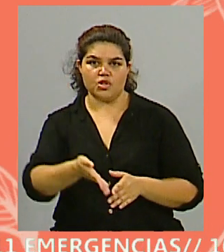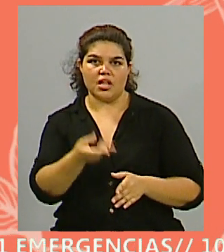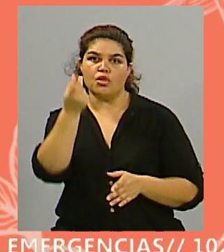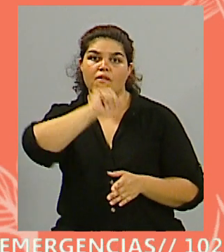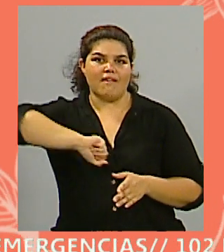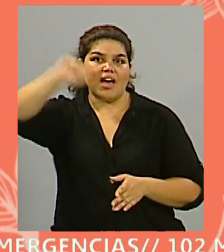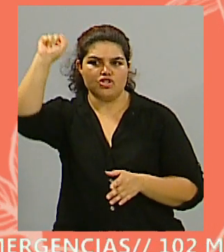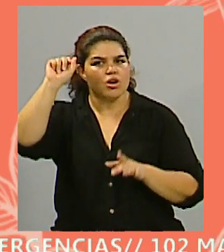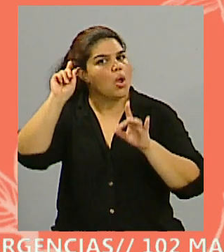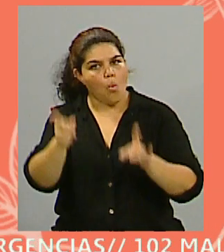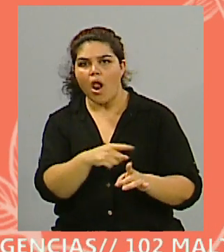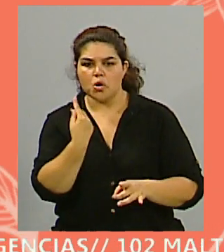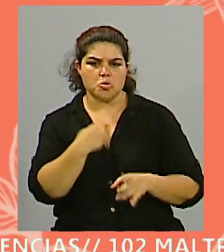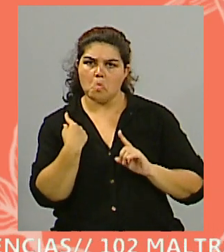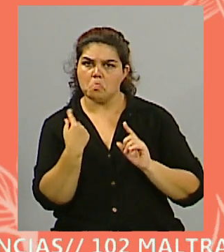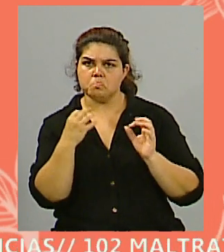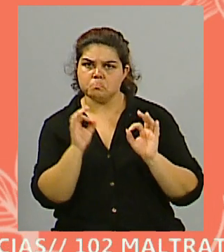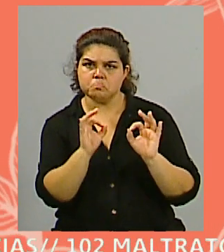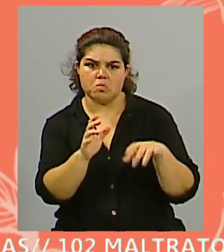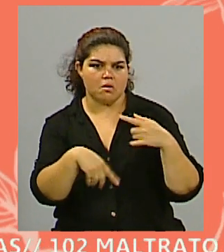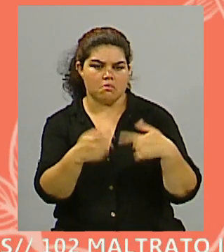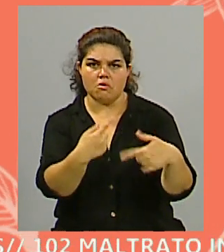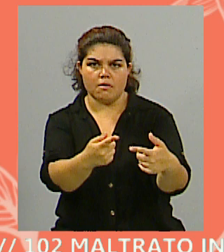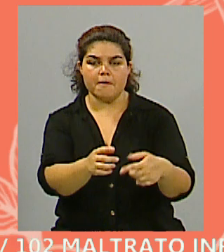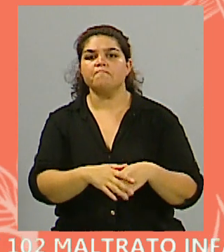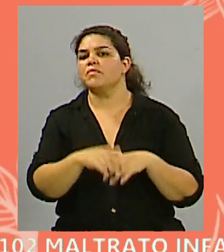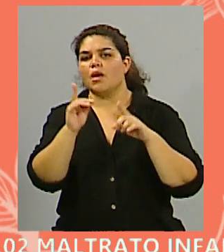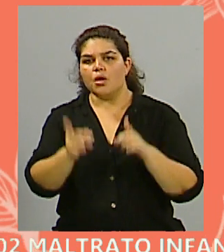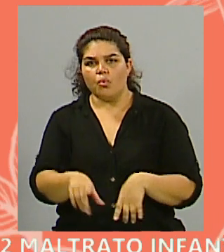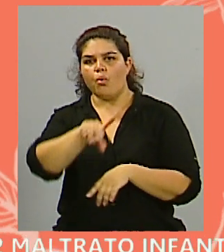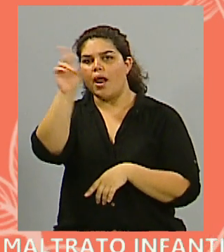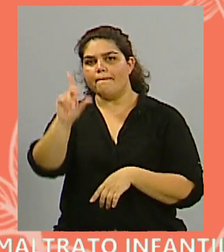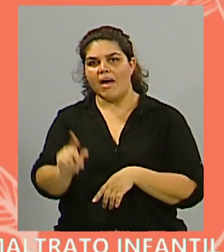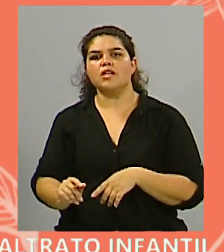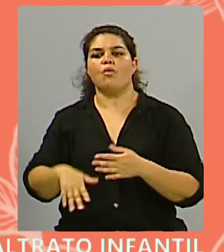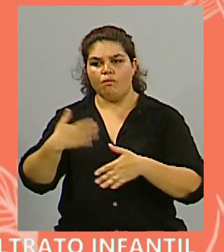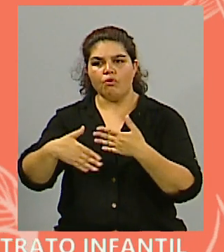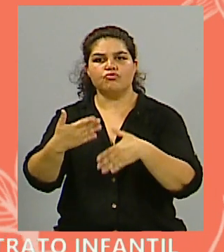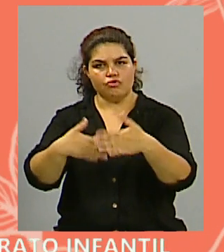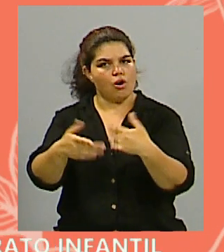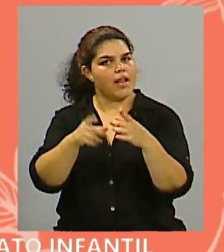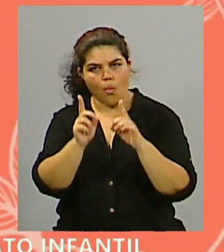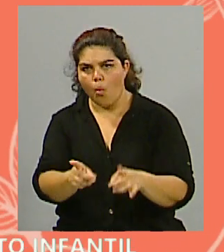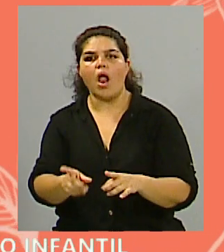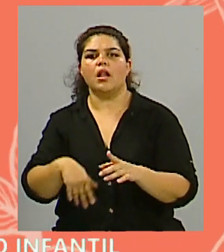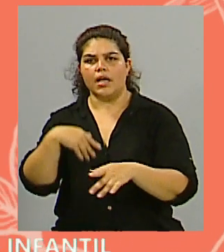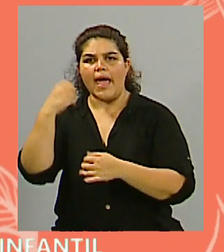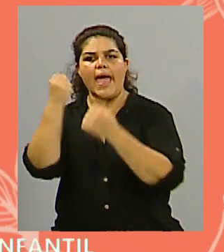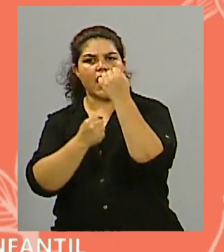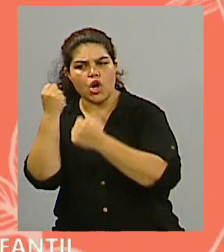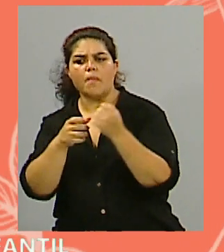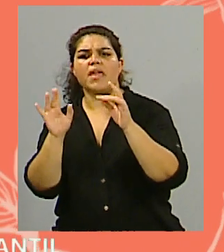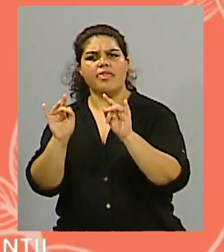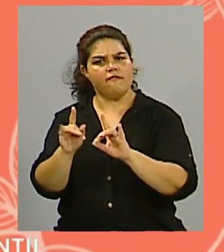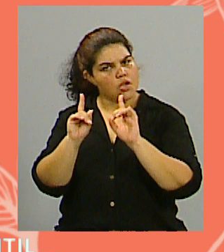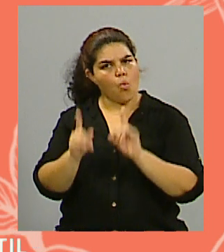país creciendo y funcionando, donde la economía alzaba. Sí,